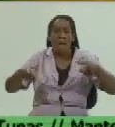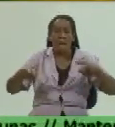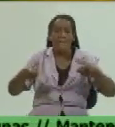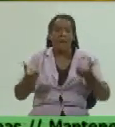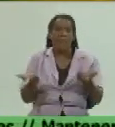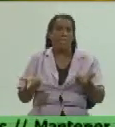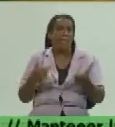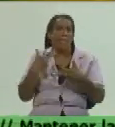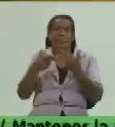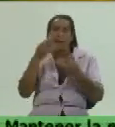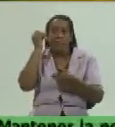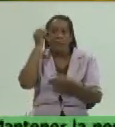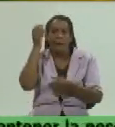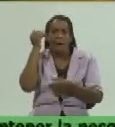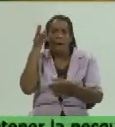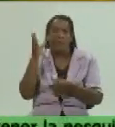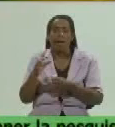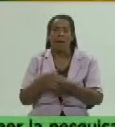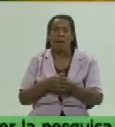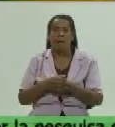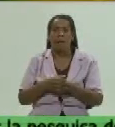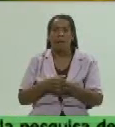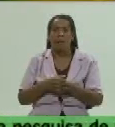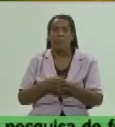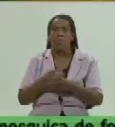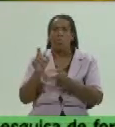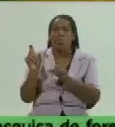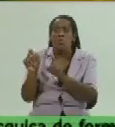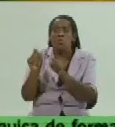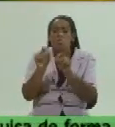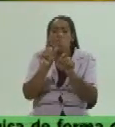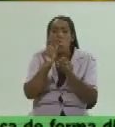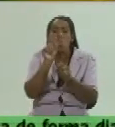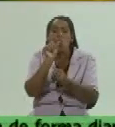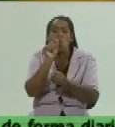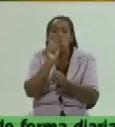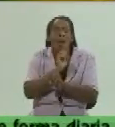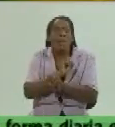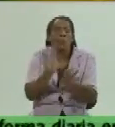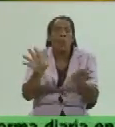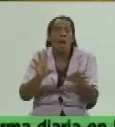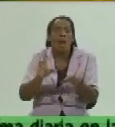de la las mismas jugueras el jugo natural la fruta